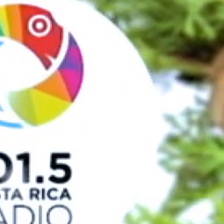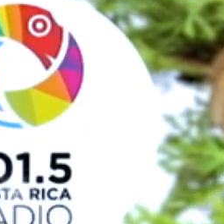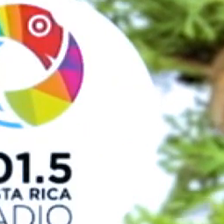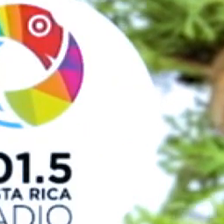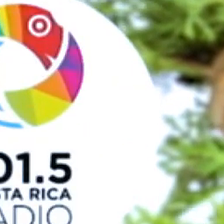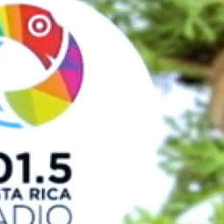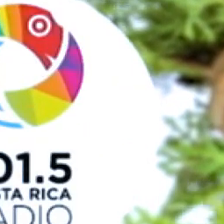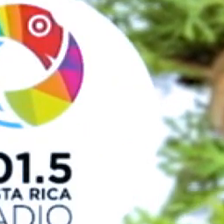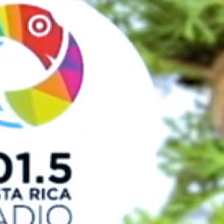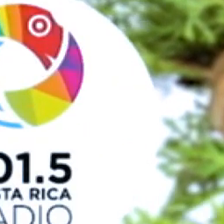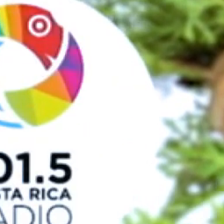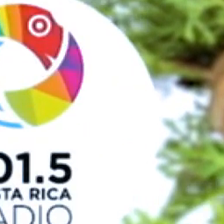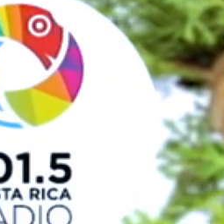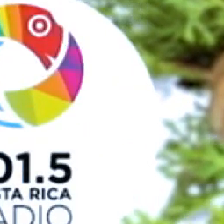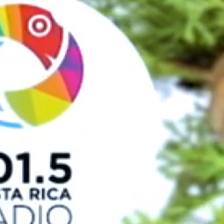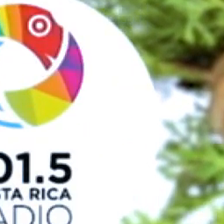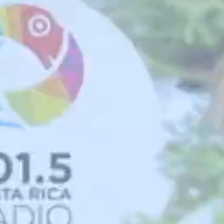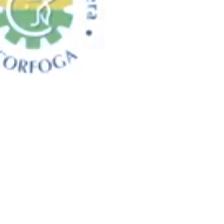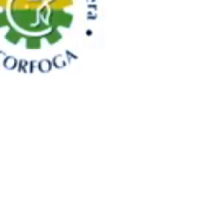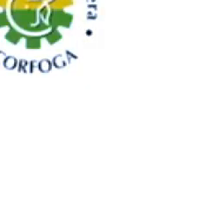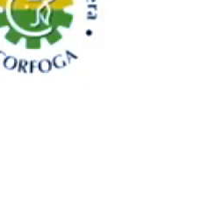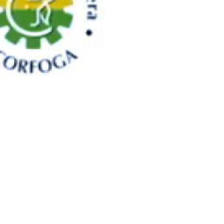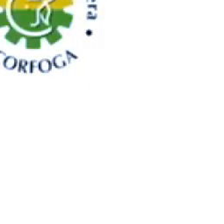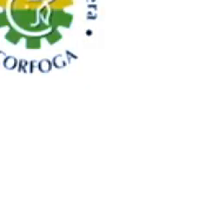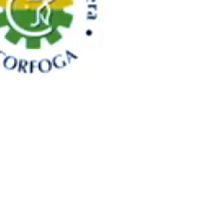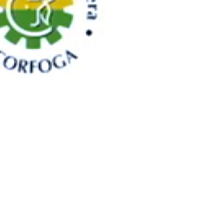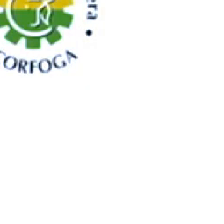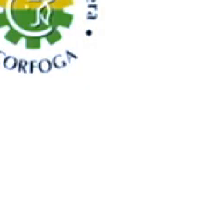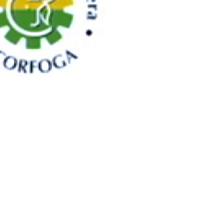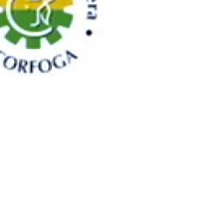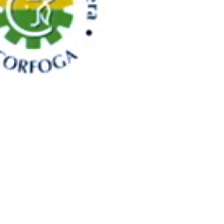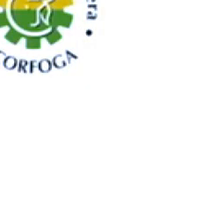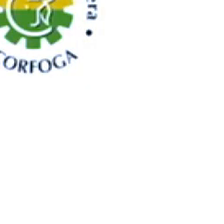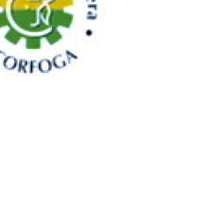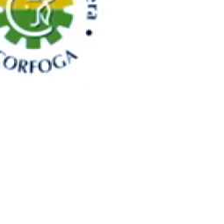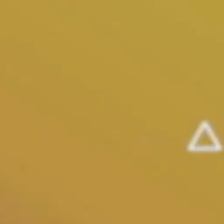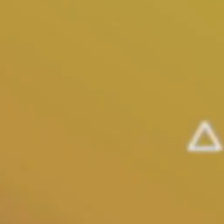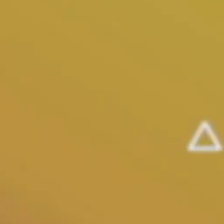Televisión y 101.5 Costa Rica Radio.